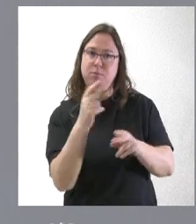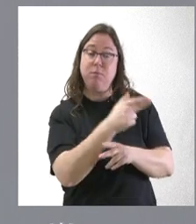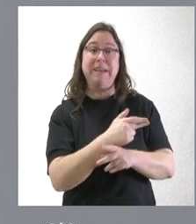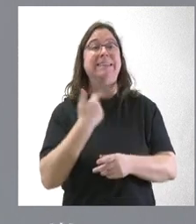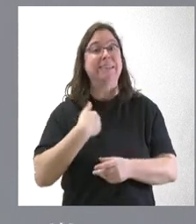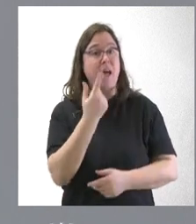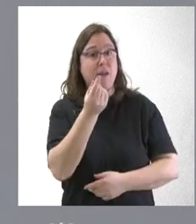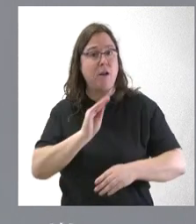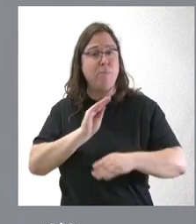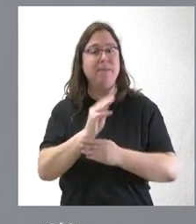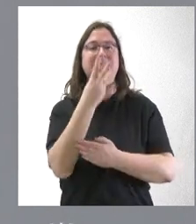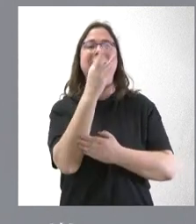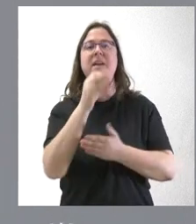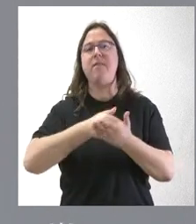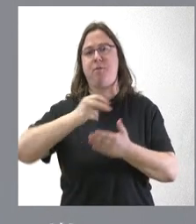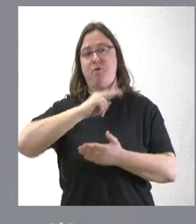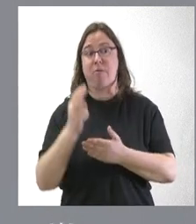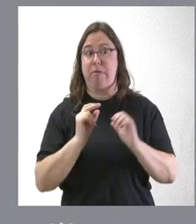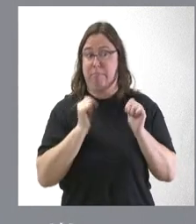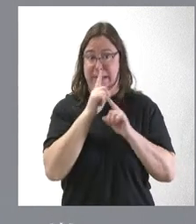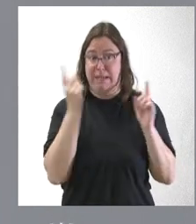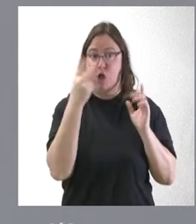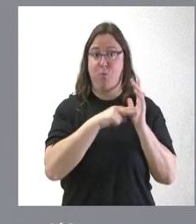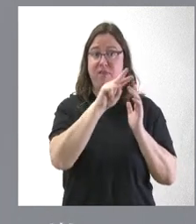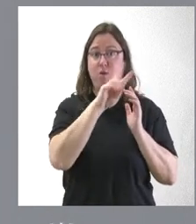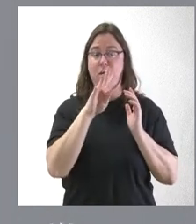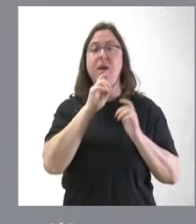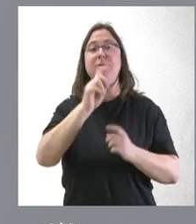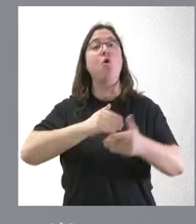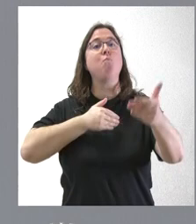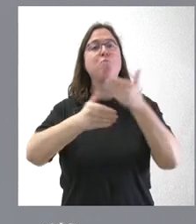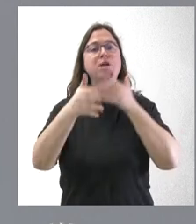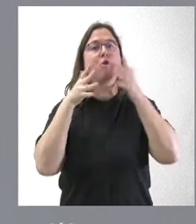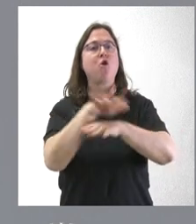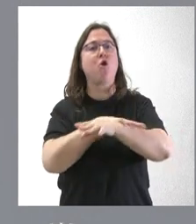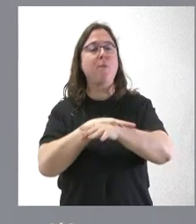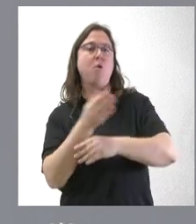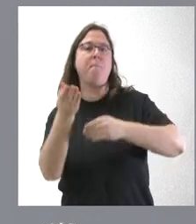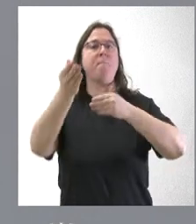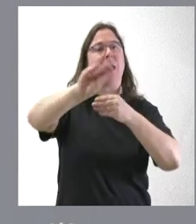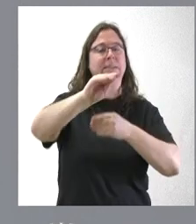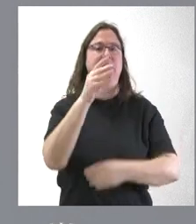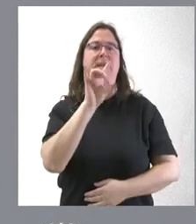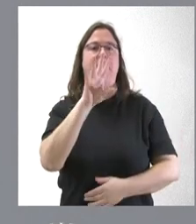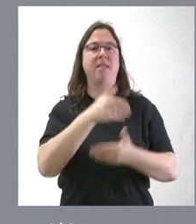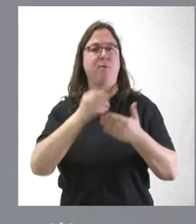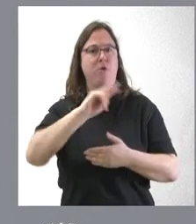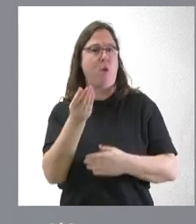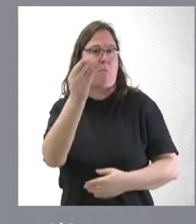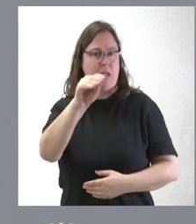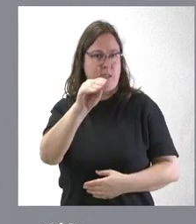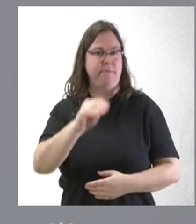millones de euros desde que comenzó el año. Y les quiero anticipar que en el próximo Consejo de Gobierno traeremos otros 15 millones de euros adicionales,